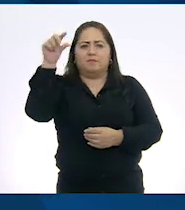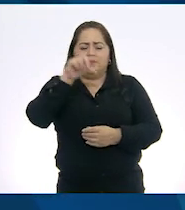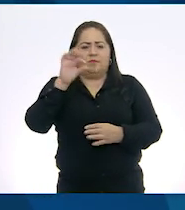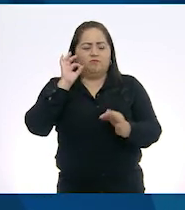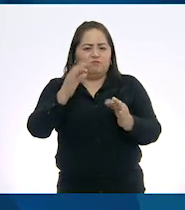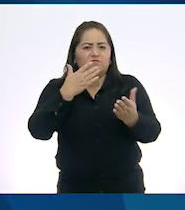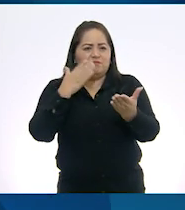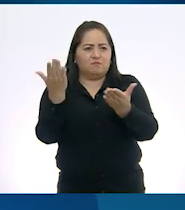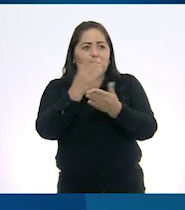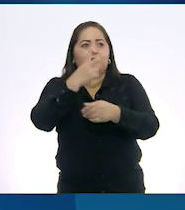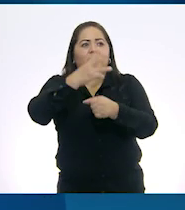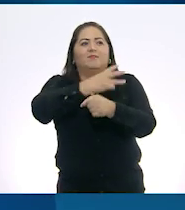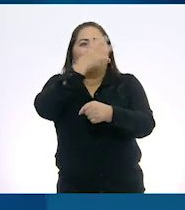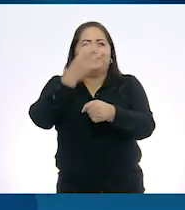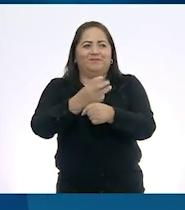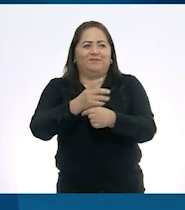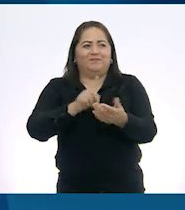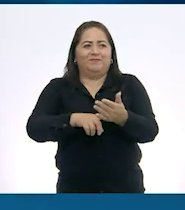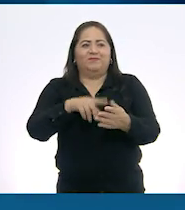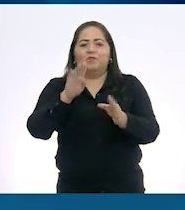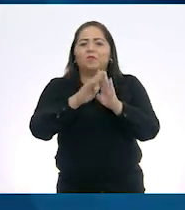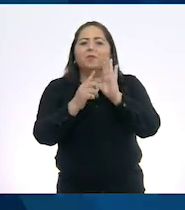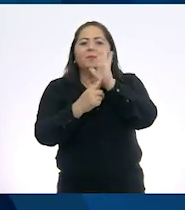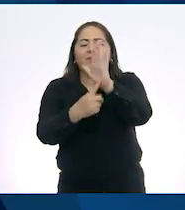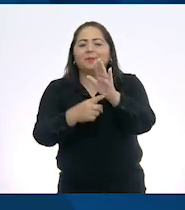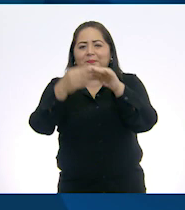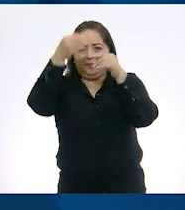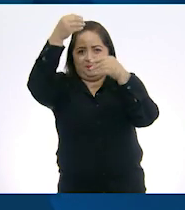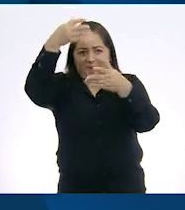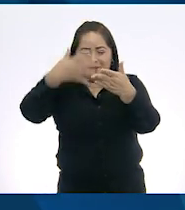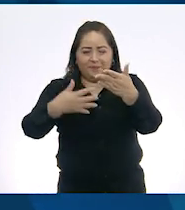pues tenemos una presentación,